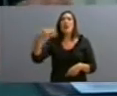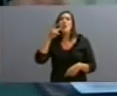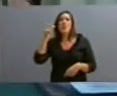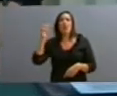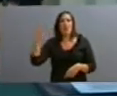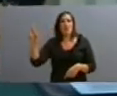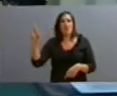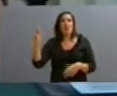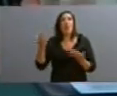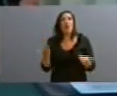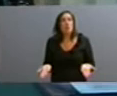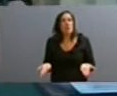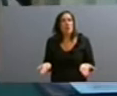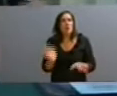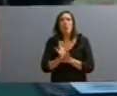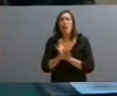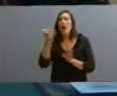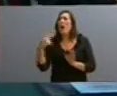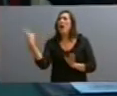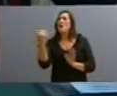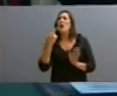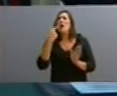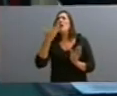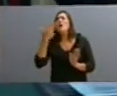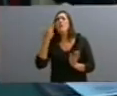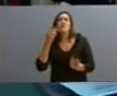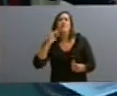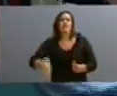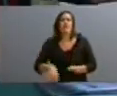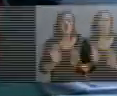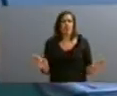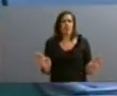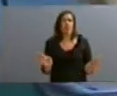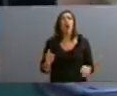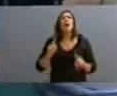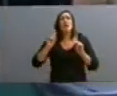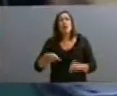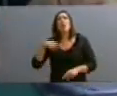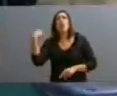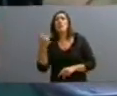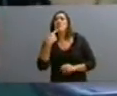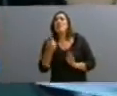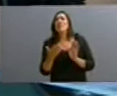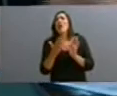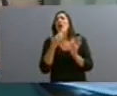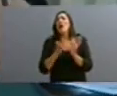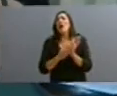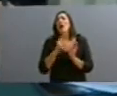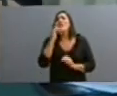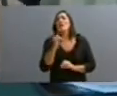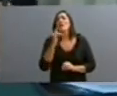argumento absurdo. El otro argumento fue que queríamos venderle que queríamos venderle